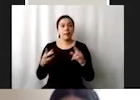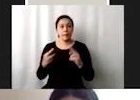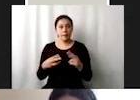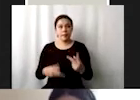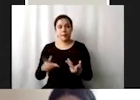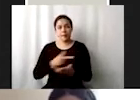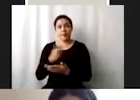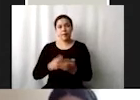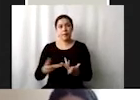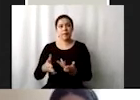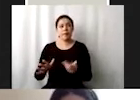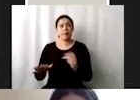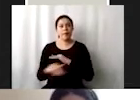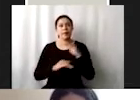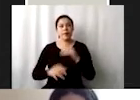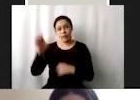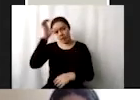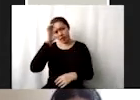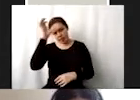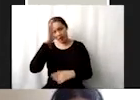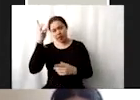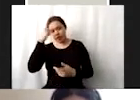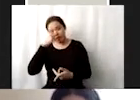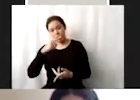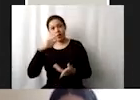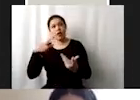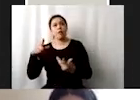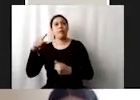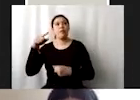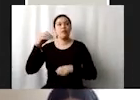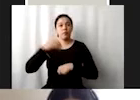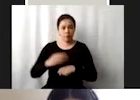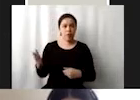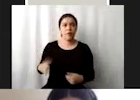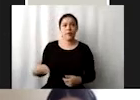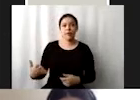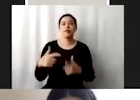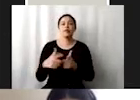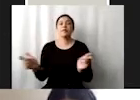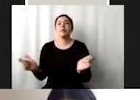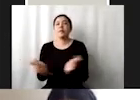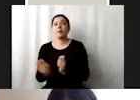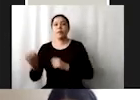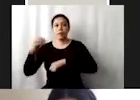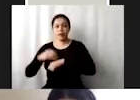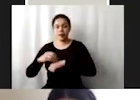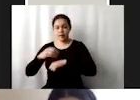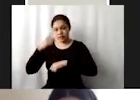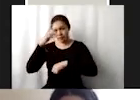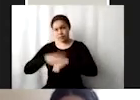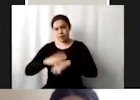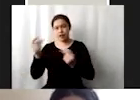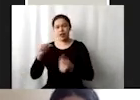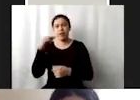científico que establezcan poblaciones de peces en el paso breve posible al menos